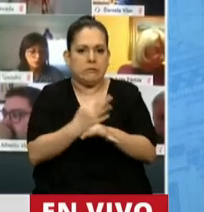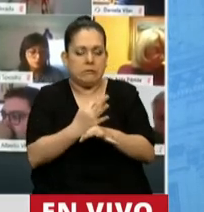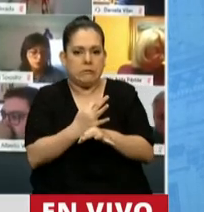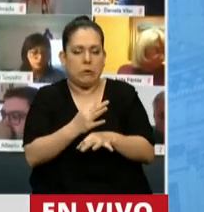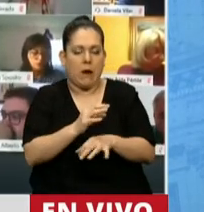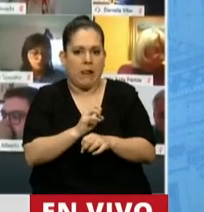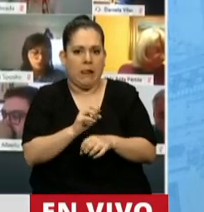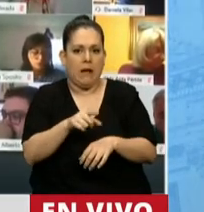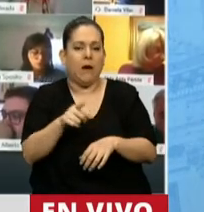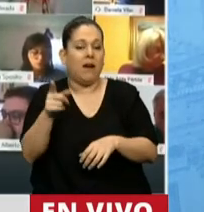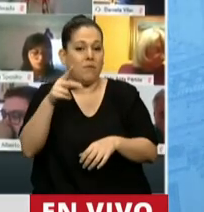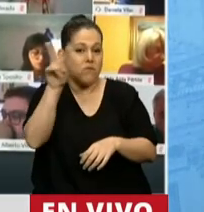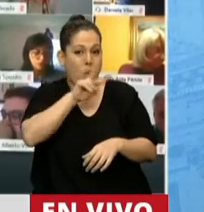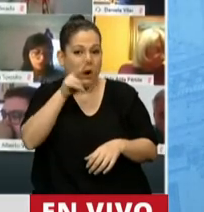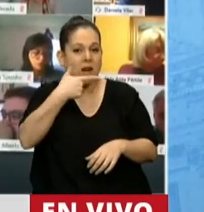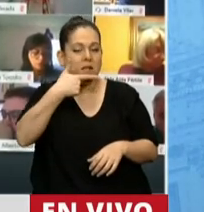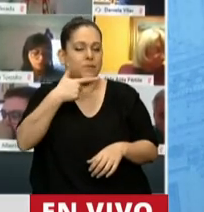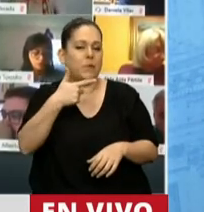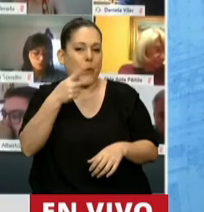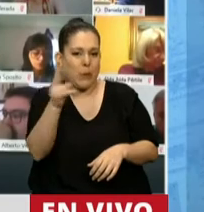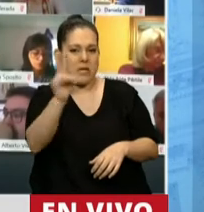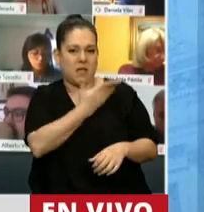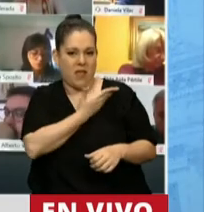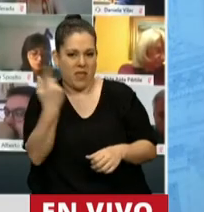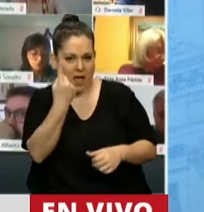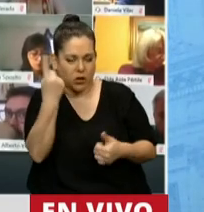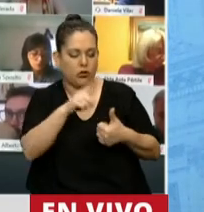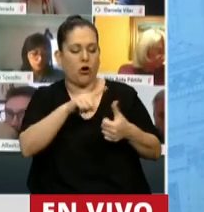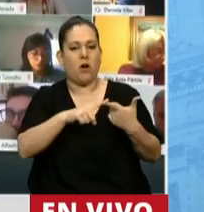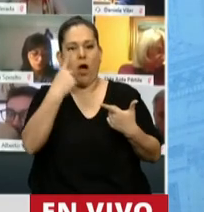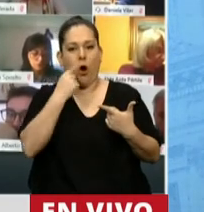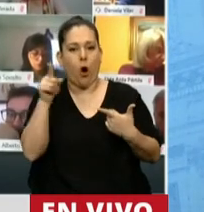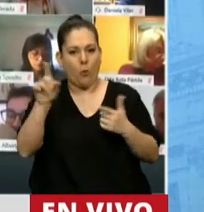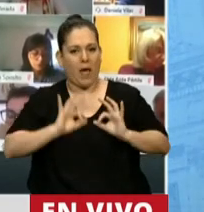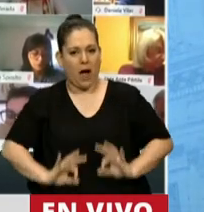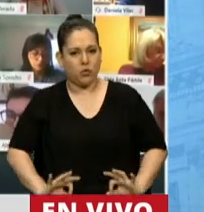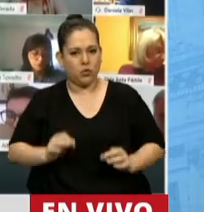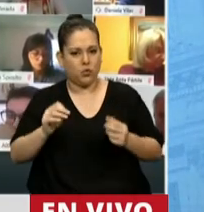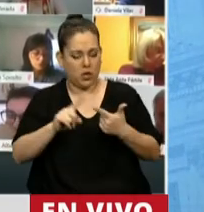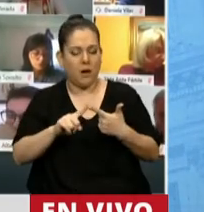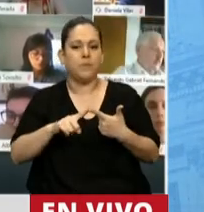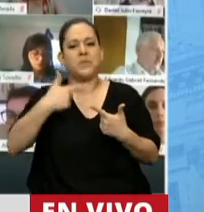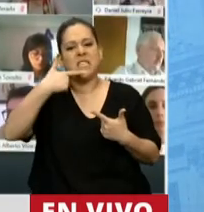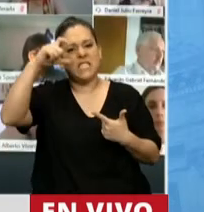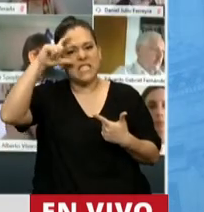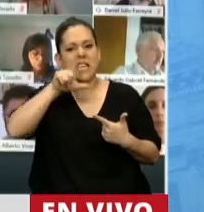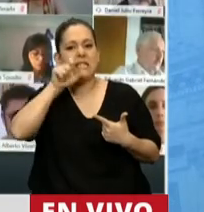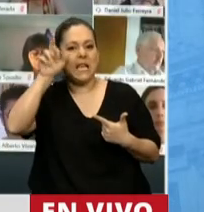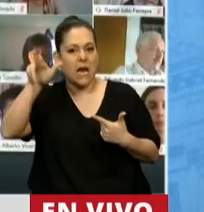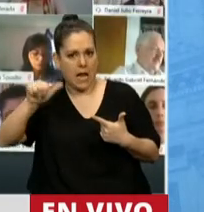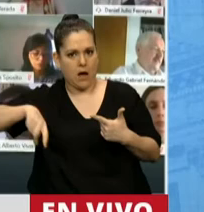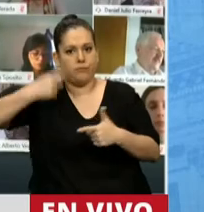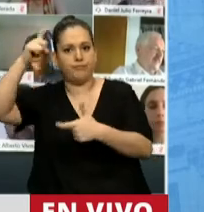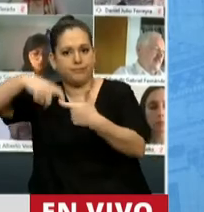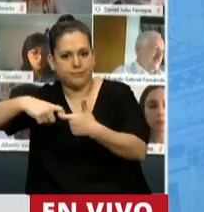Sandra era vice-directora, Rubén auxiliar de la educación, uno afiliado a CETERA, otro